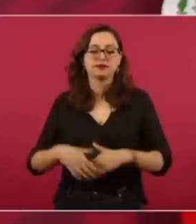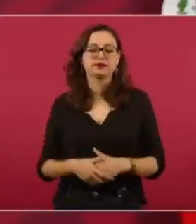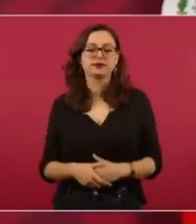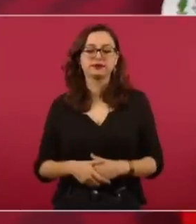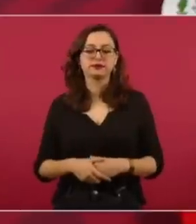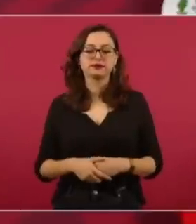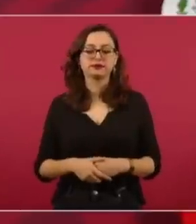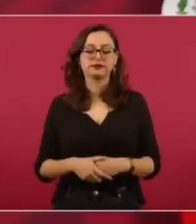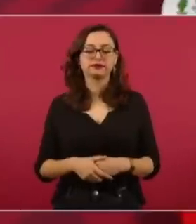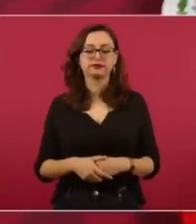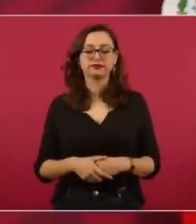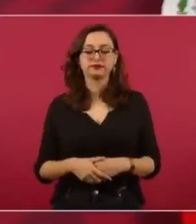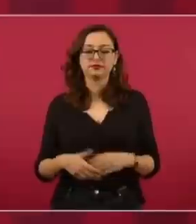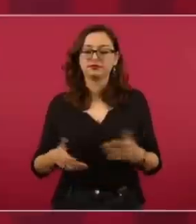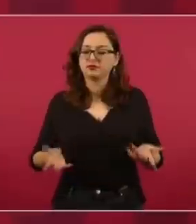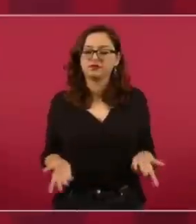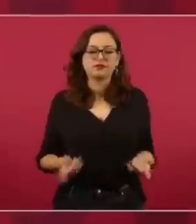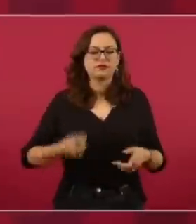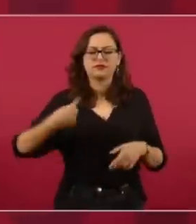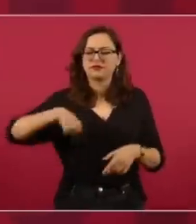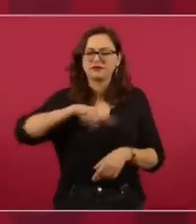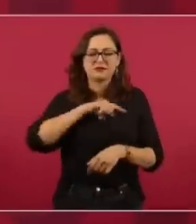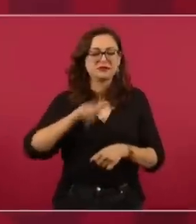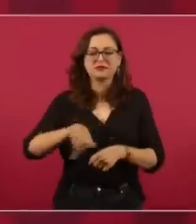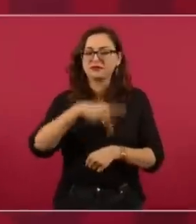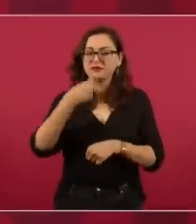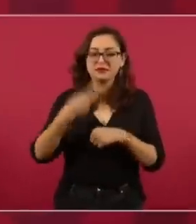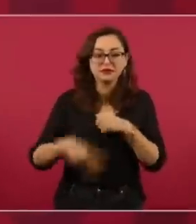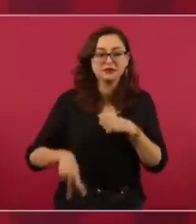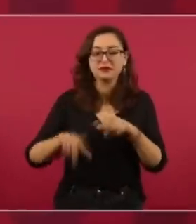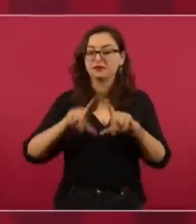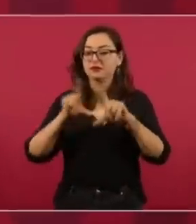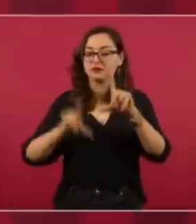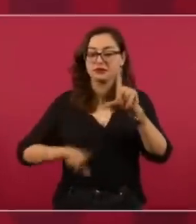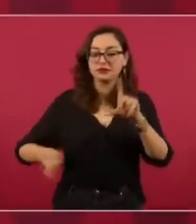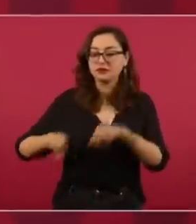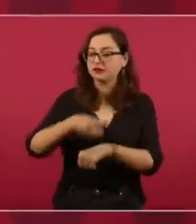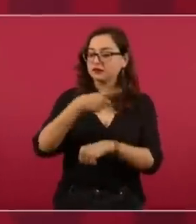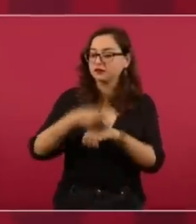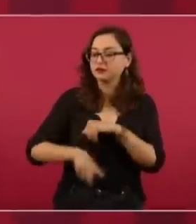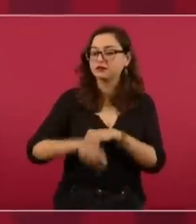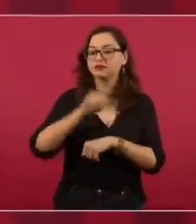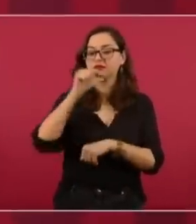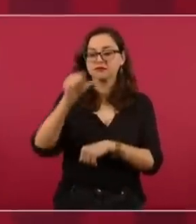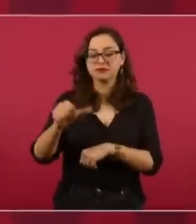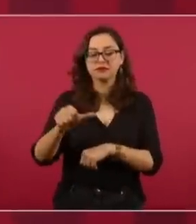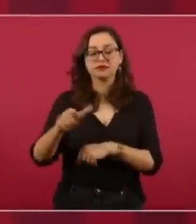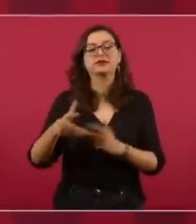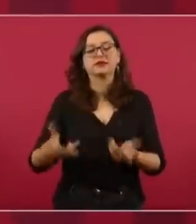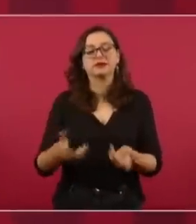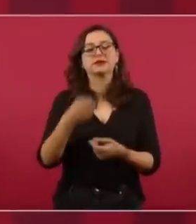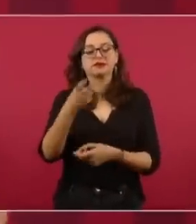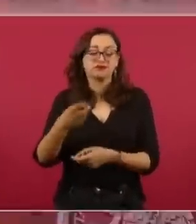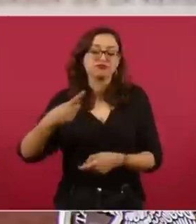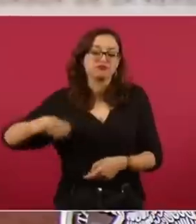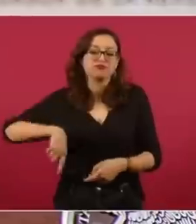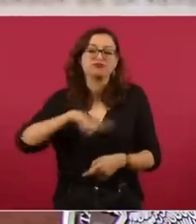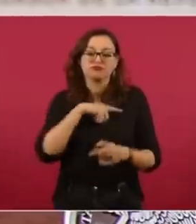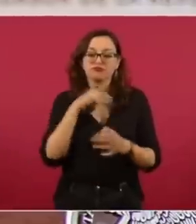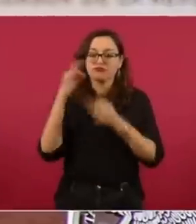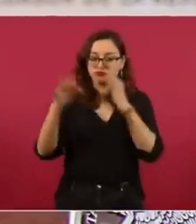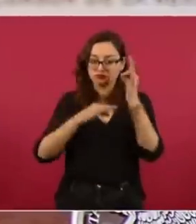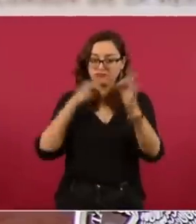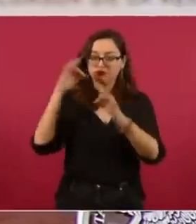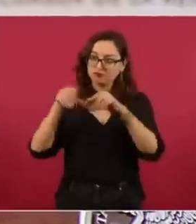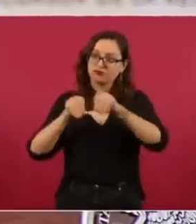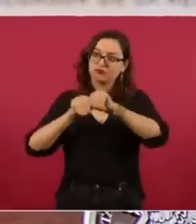No, somos un peligro para México. O hacíamos nuestro trabajo,